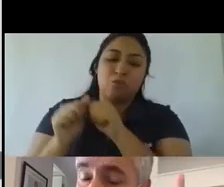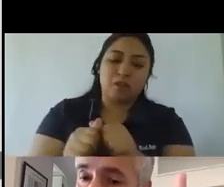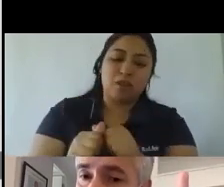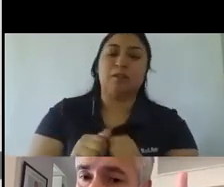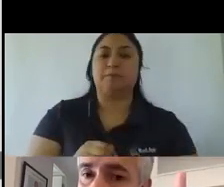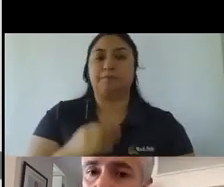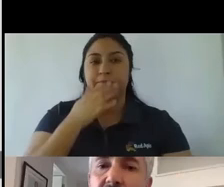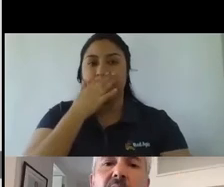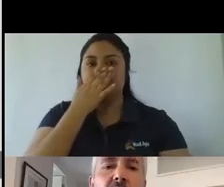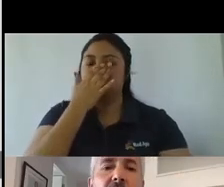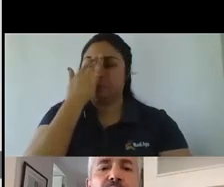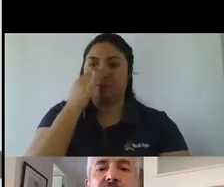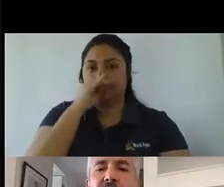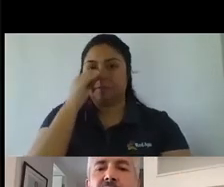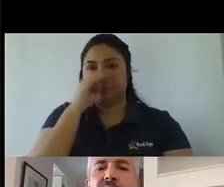acuérdense